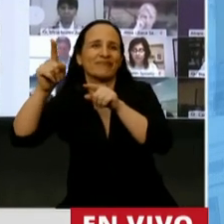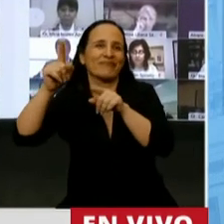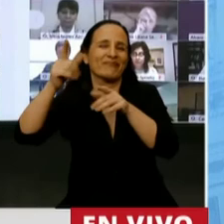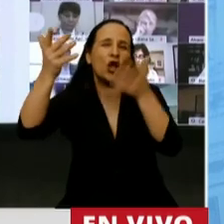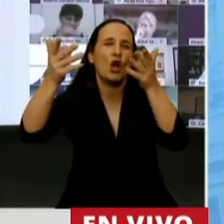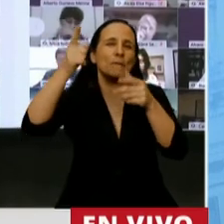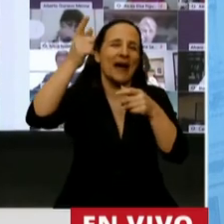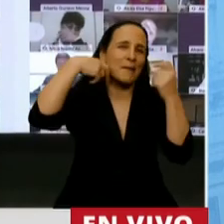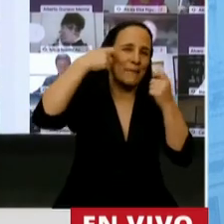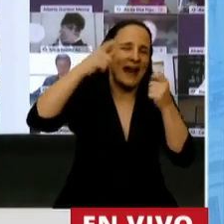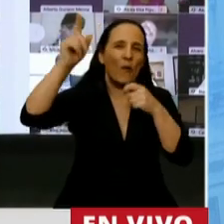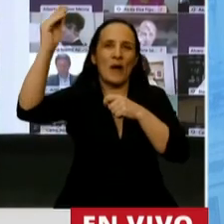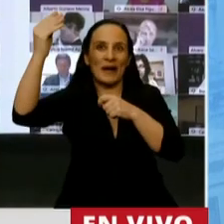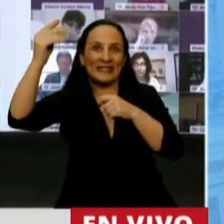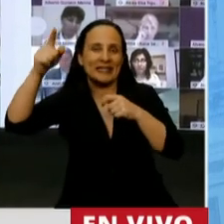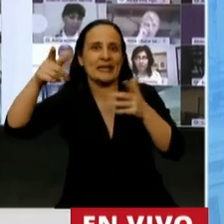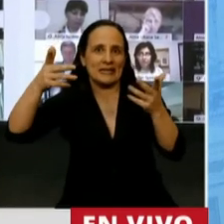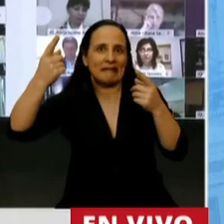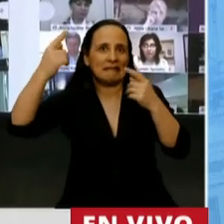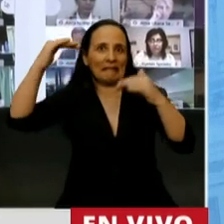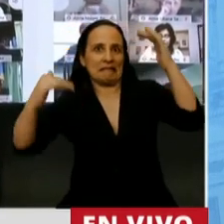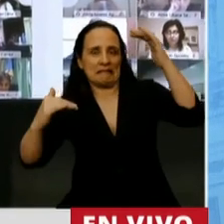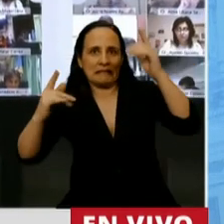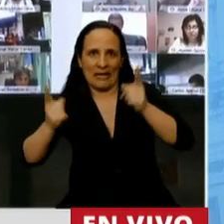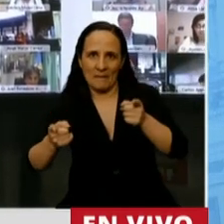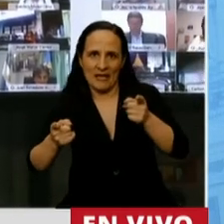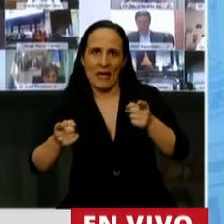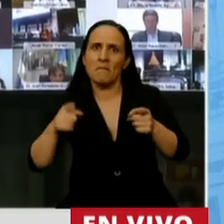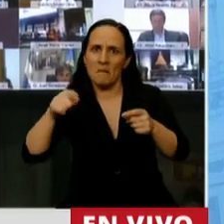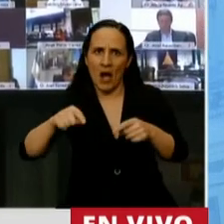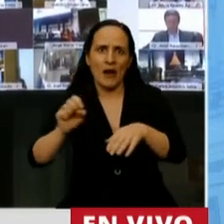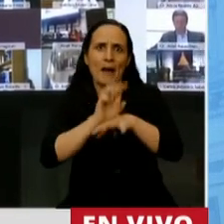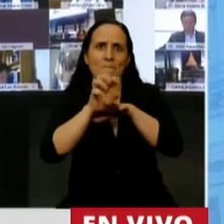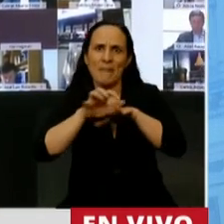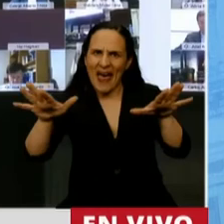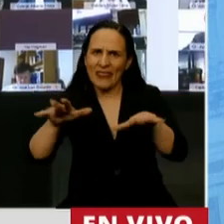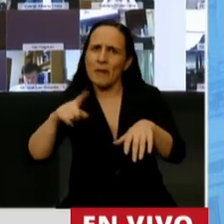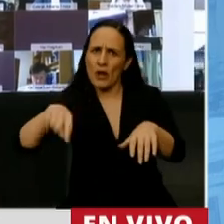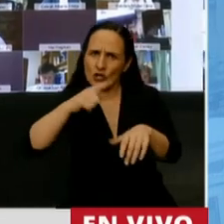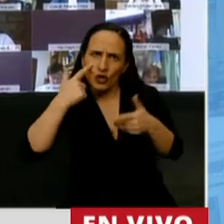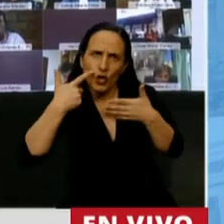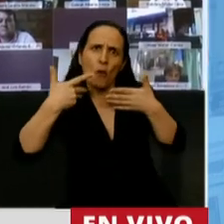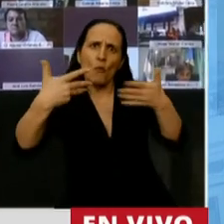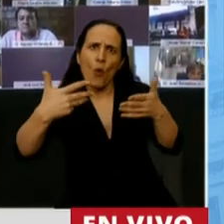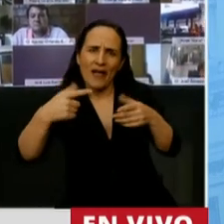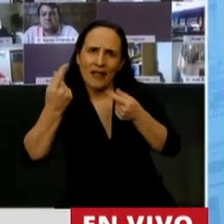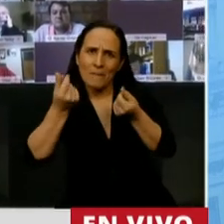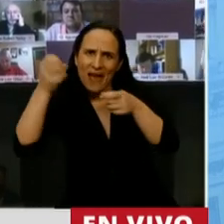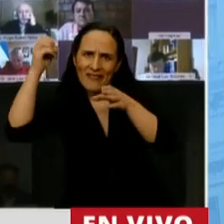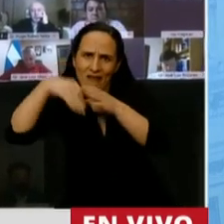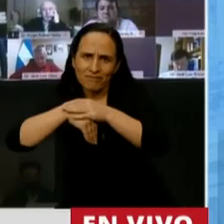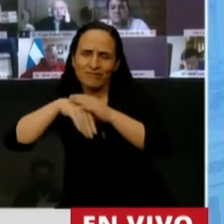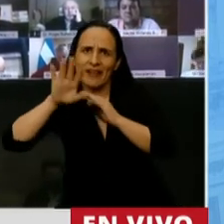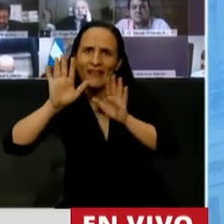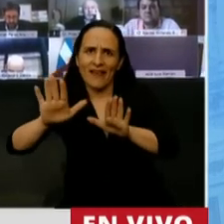y brasileros. Y ahora en pandemia demostramos cuán eficientes somos cuando nuestros recursos se quedan aquí. Por eso,